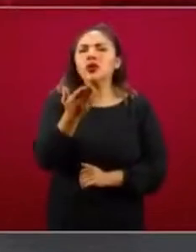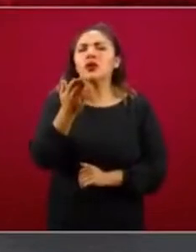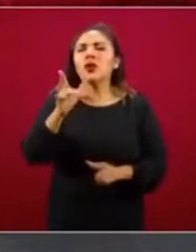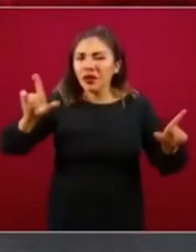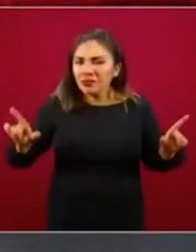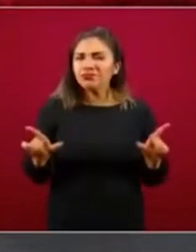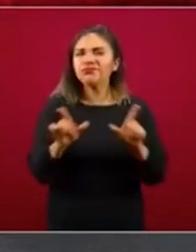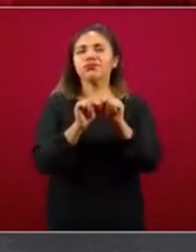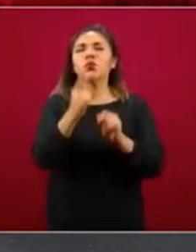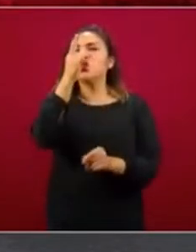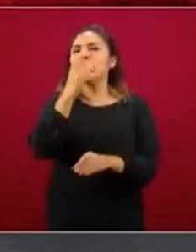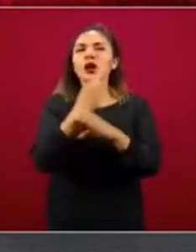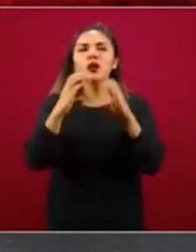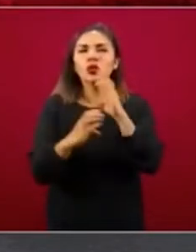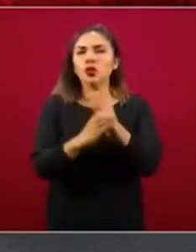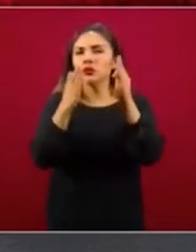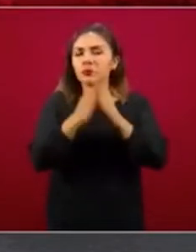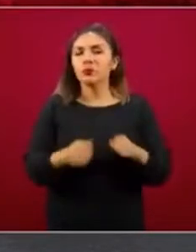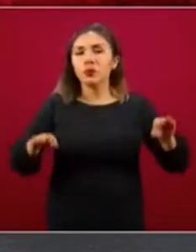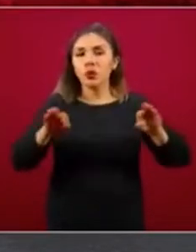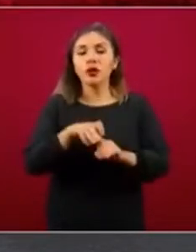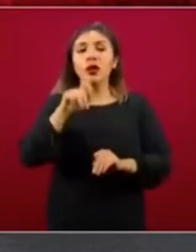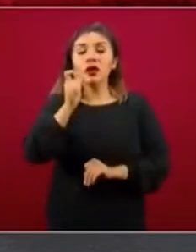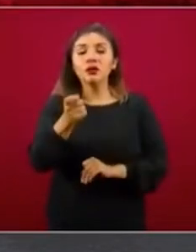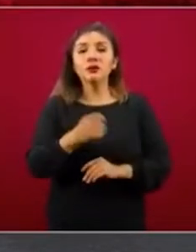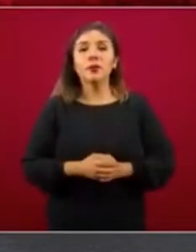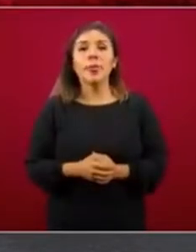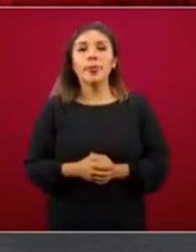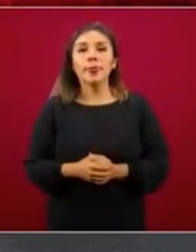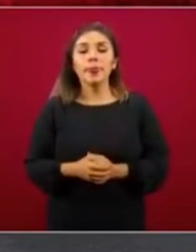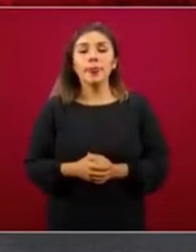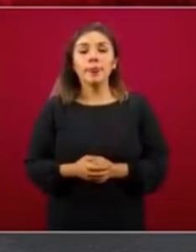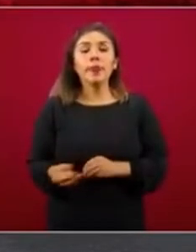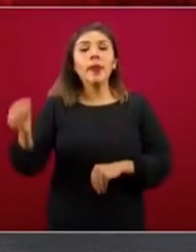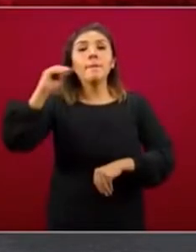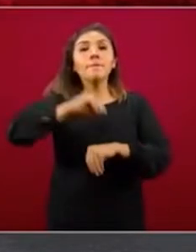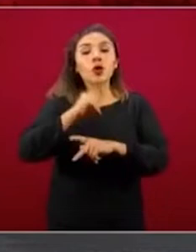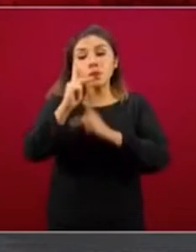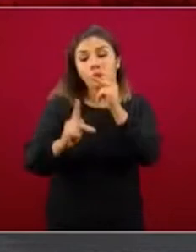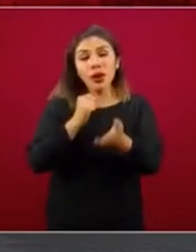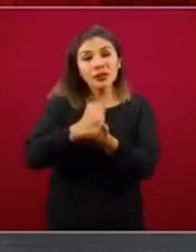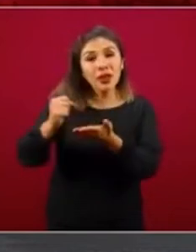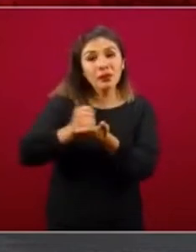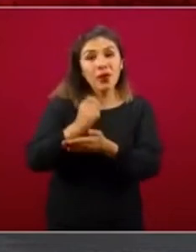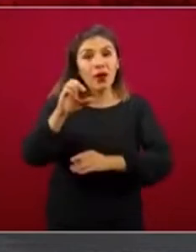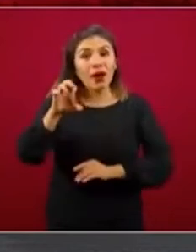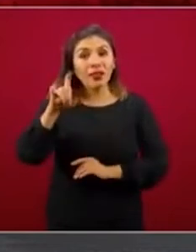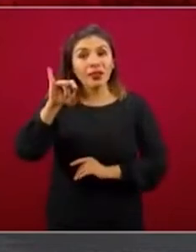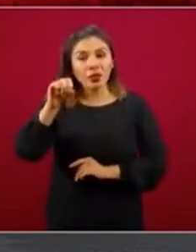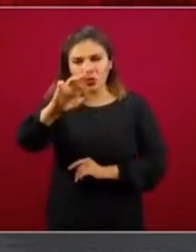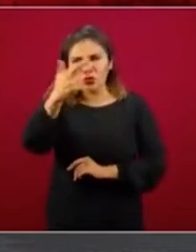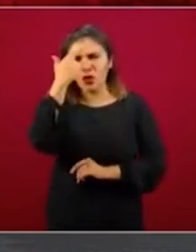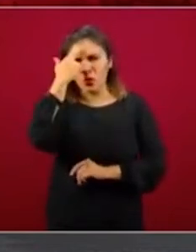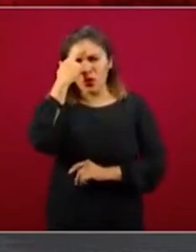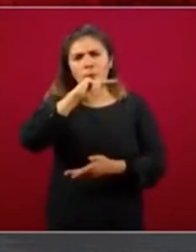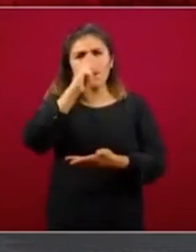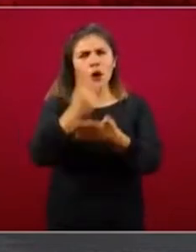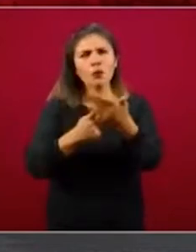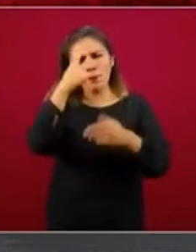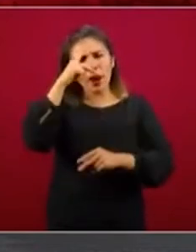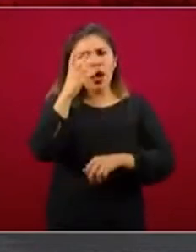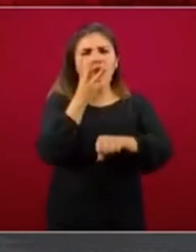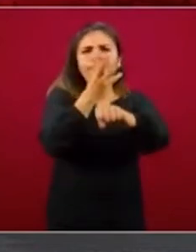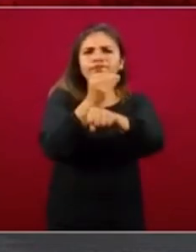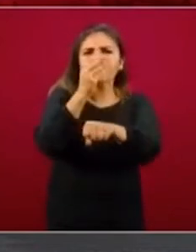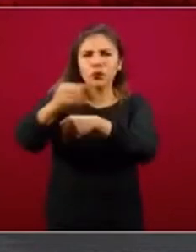Recapitular un detalle muy importante, que es la colocación de créditos. Recordemos que tanto el programa de mejoramiento urbano